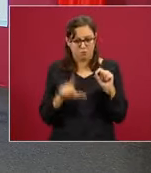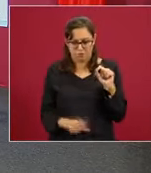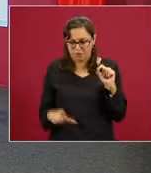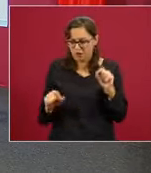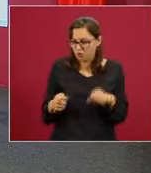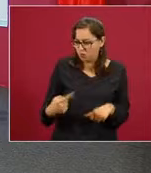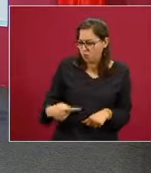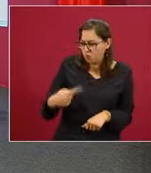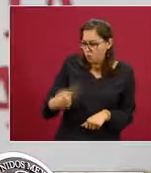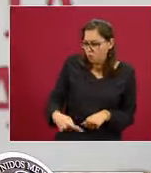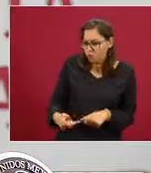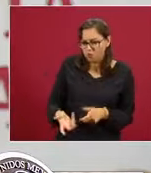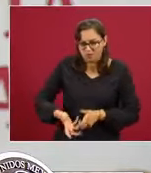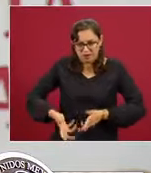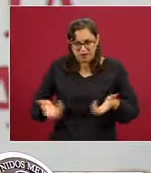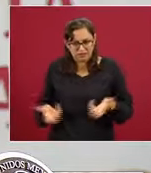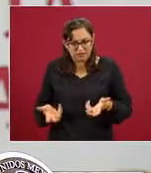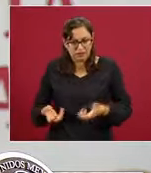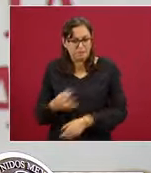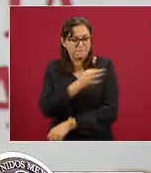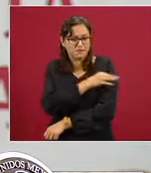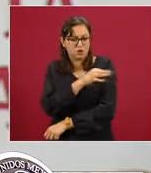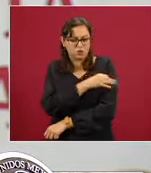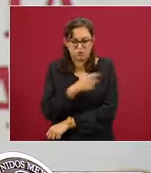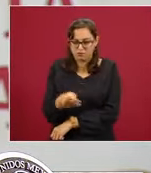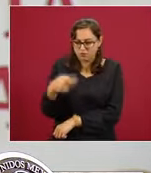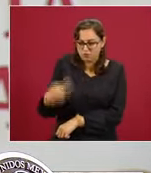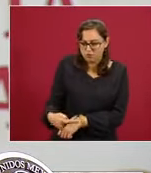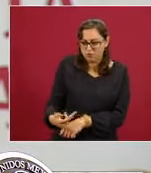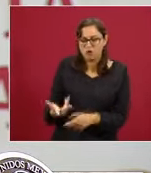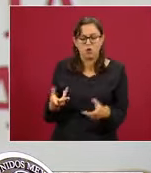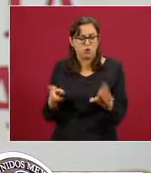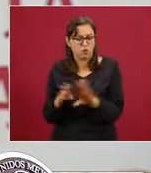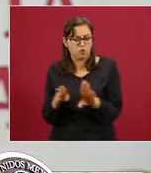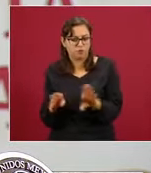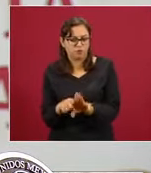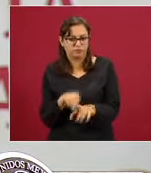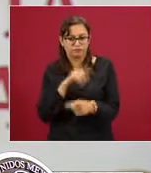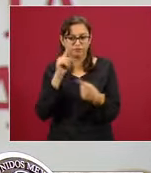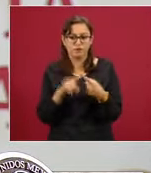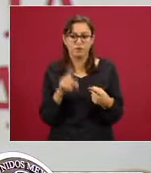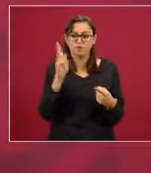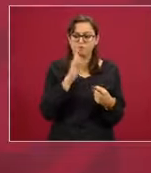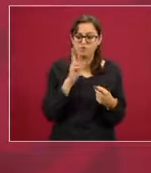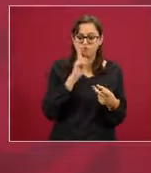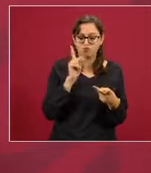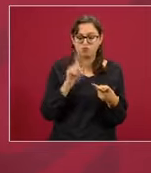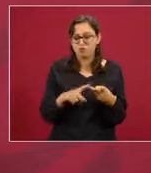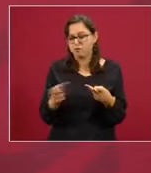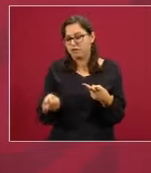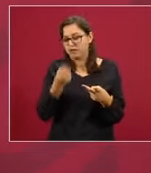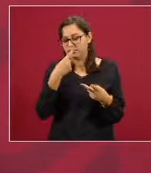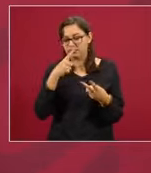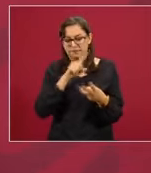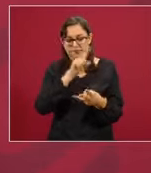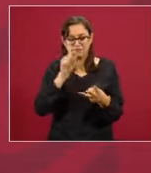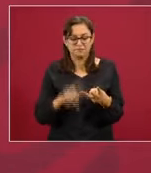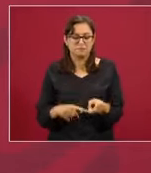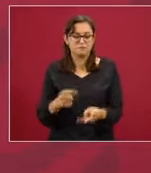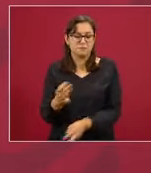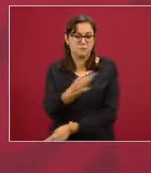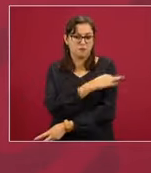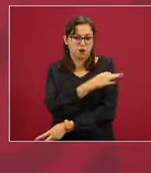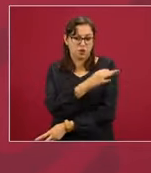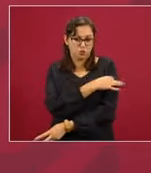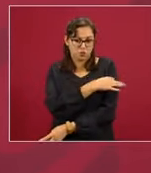impulsar el desarrollo propio en tres campos, pruebas, tratamientos y vacunas. Entonces, desde un